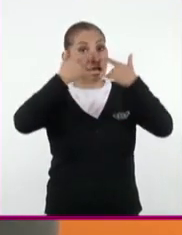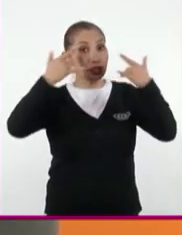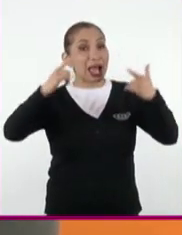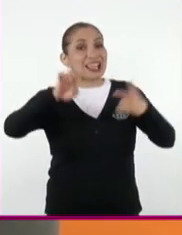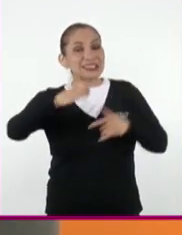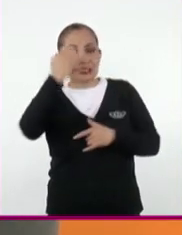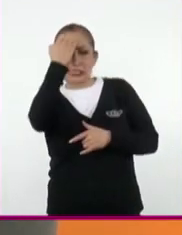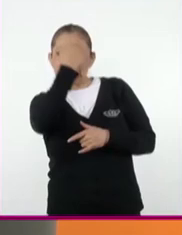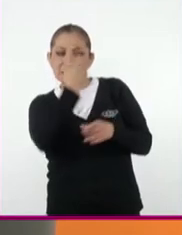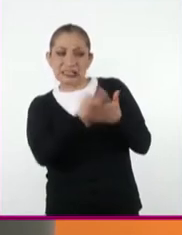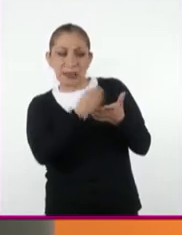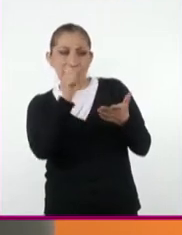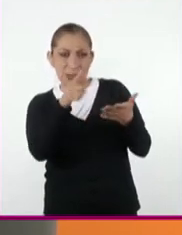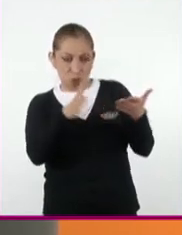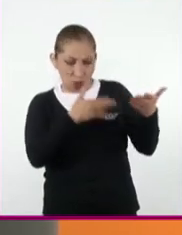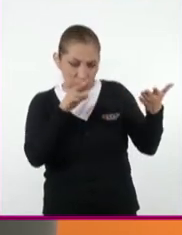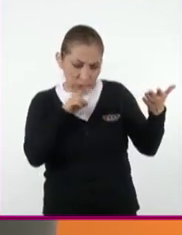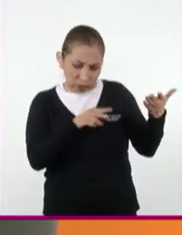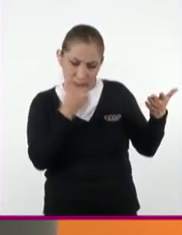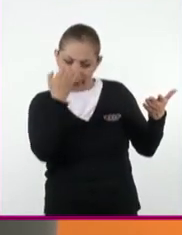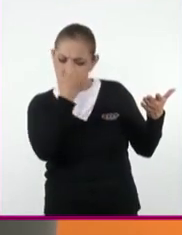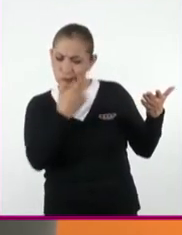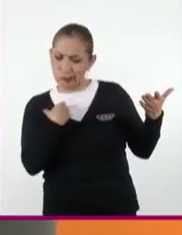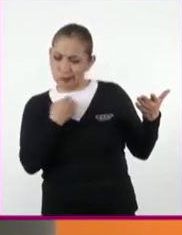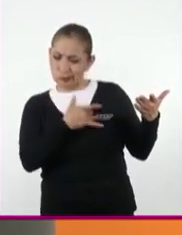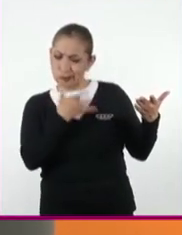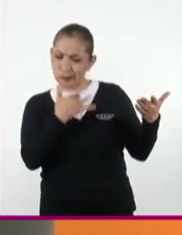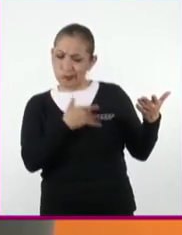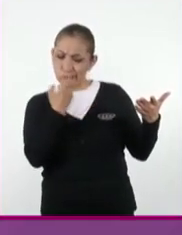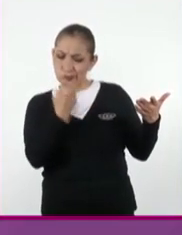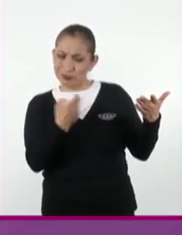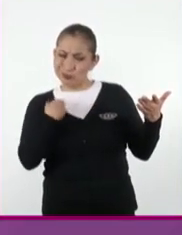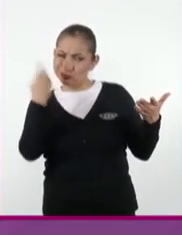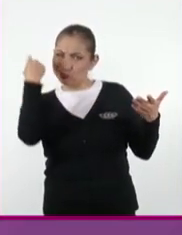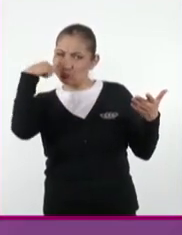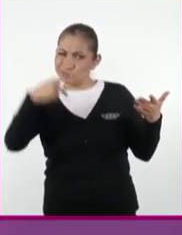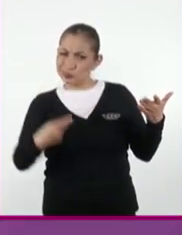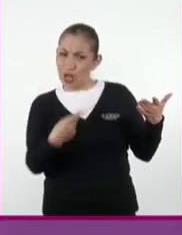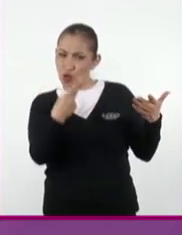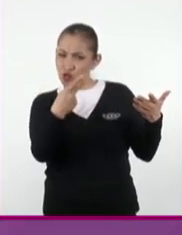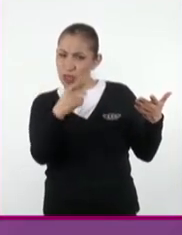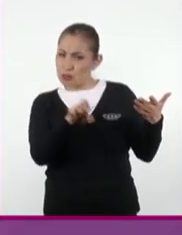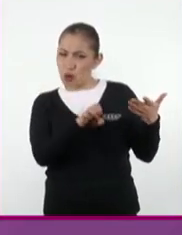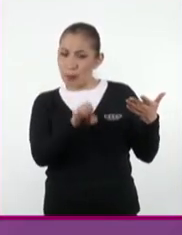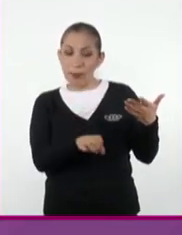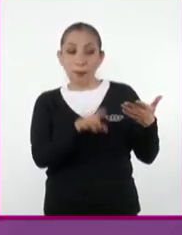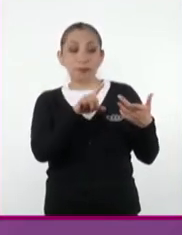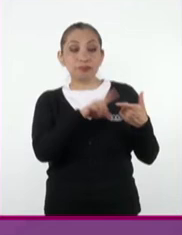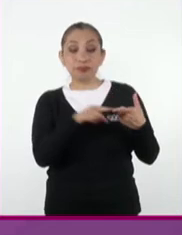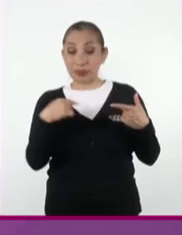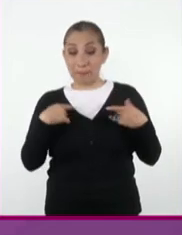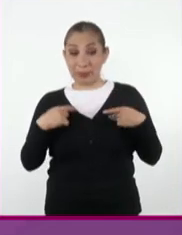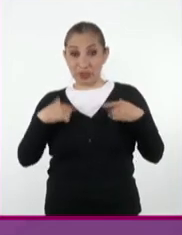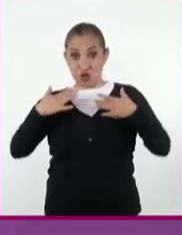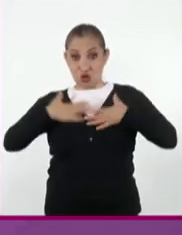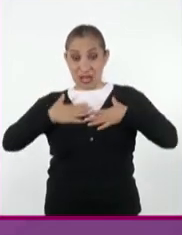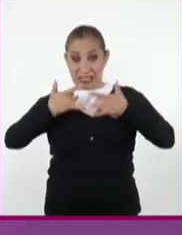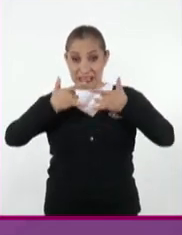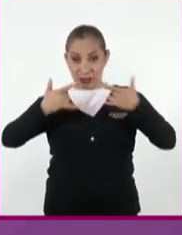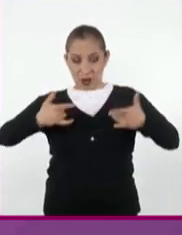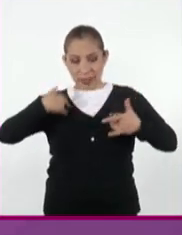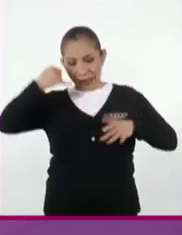crítica de las fuentes que estudia y lo hace mediante una serie de preguntas. Por ejemplo, el historiador debe